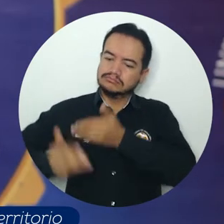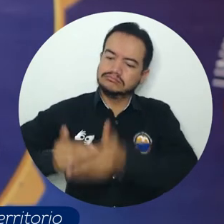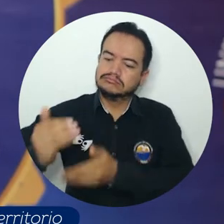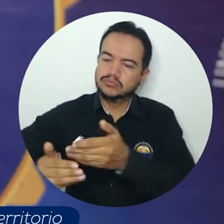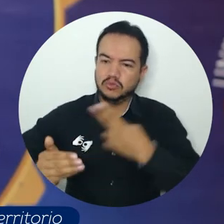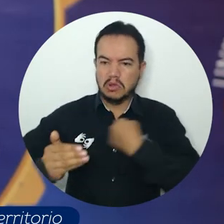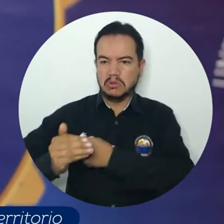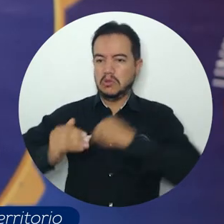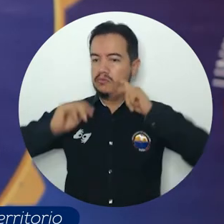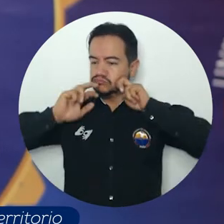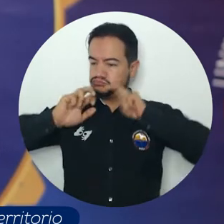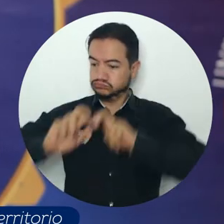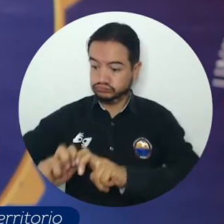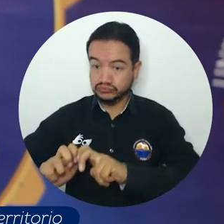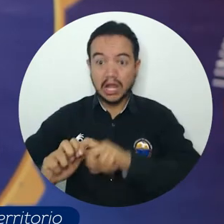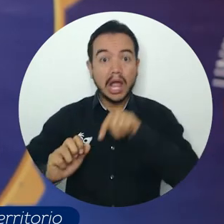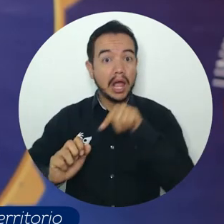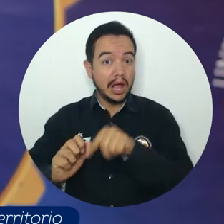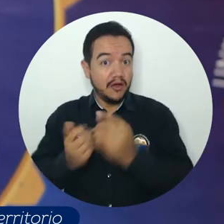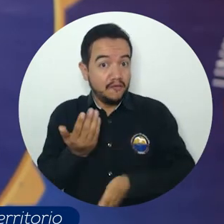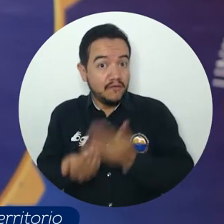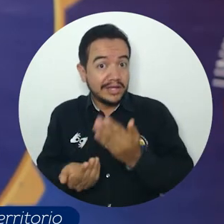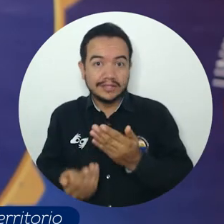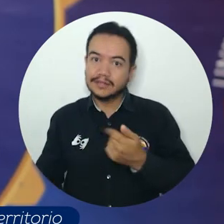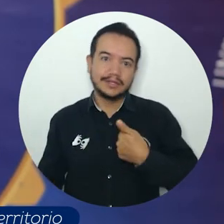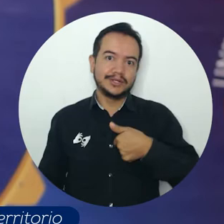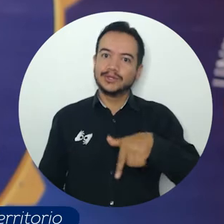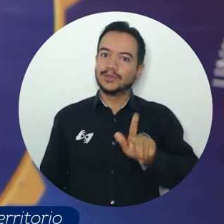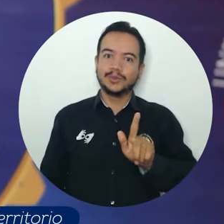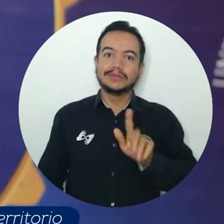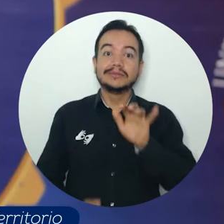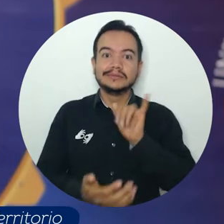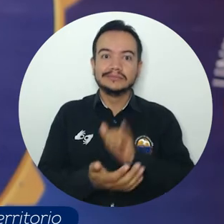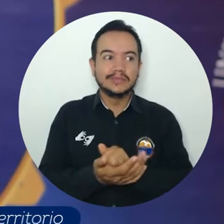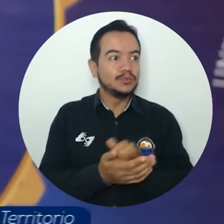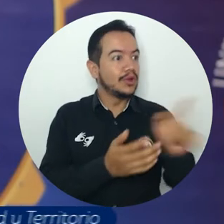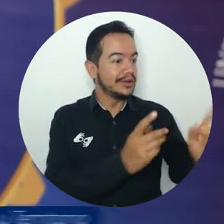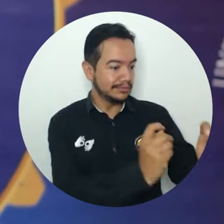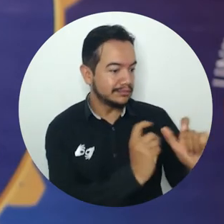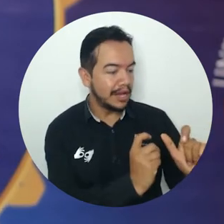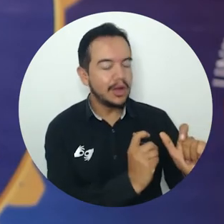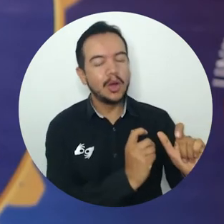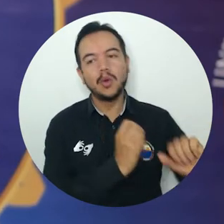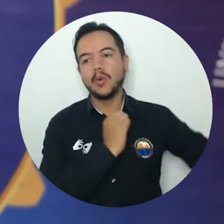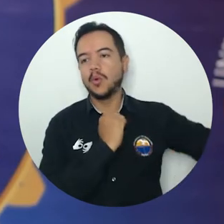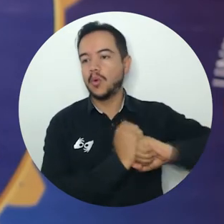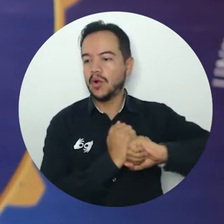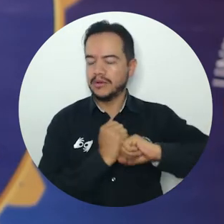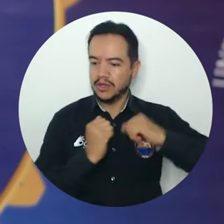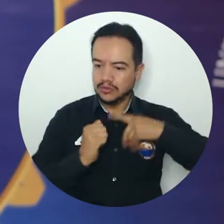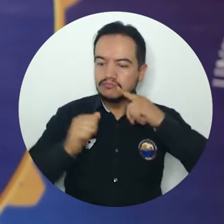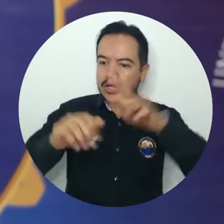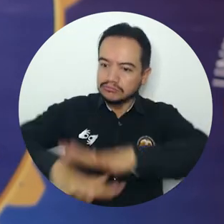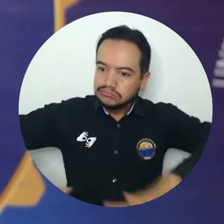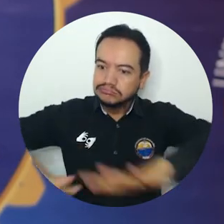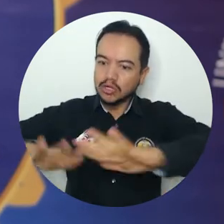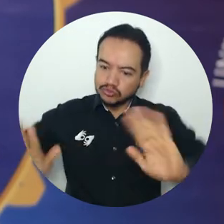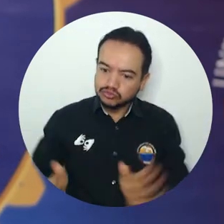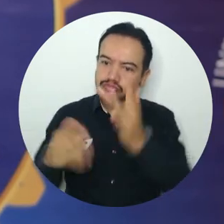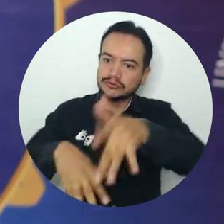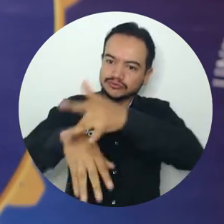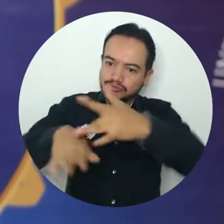como investigadores trasegar en este proceso, entonces aporta a la construcción del